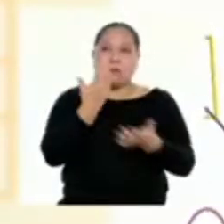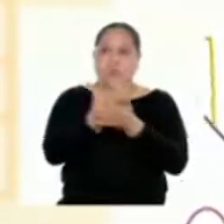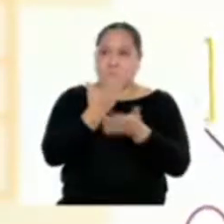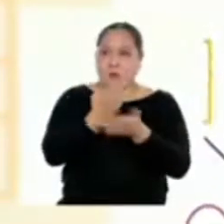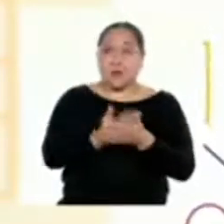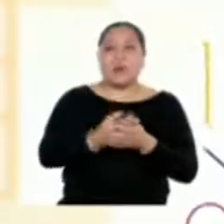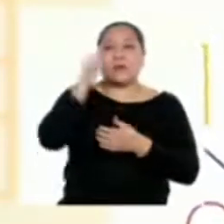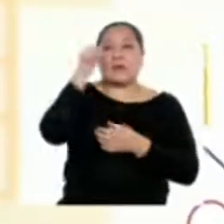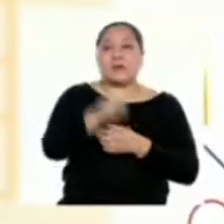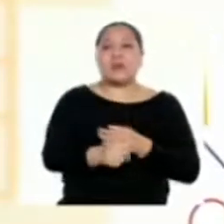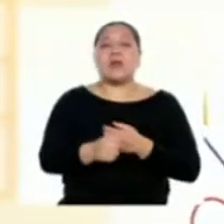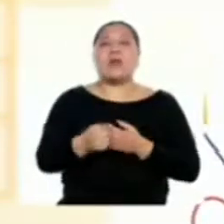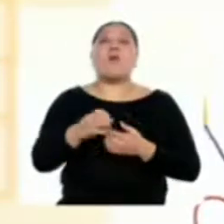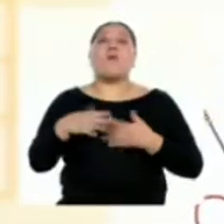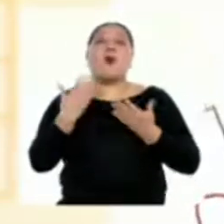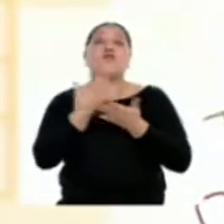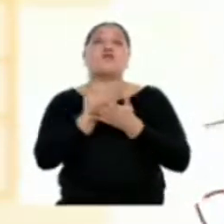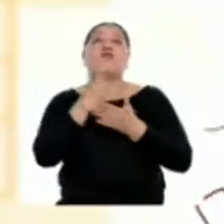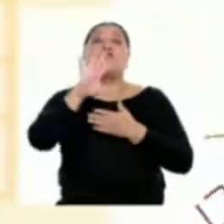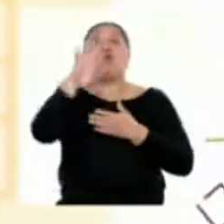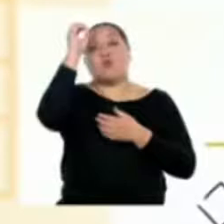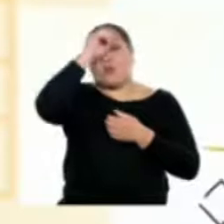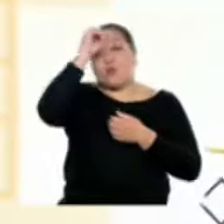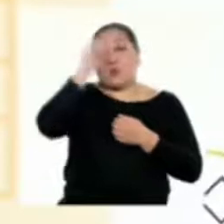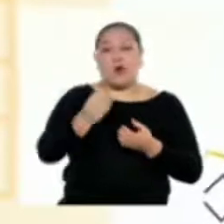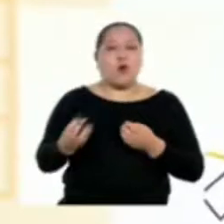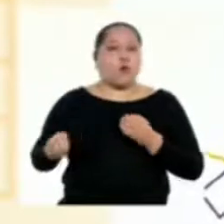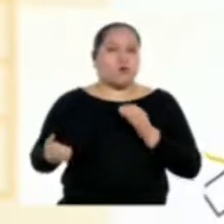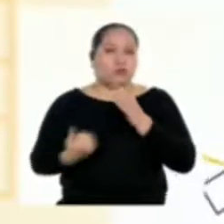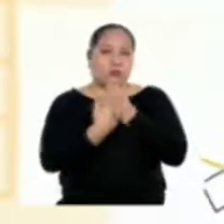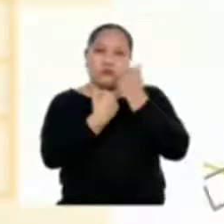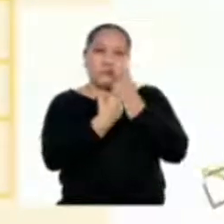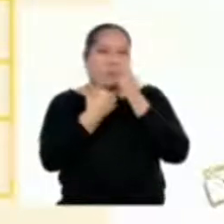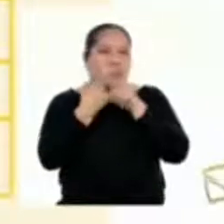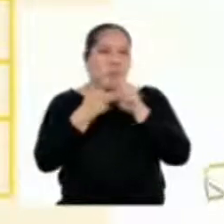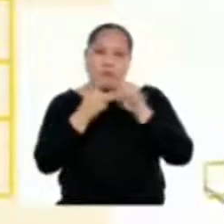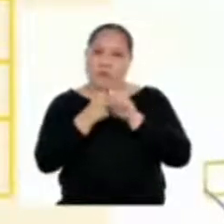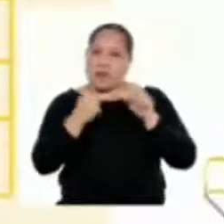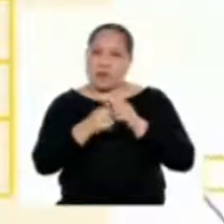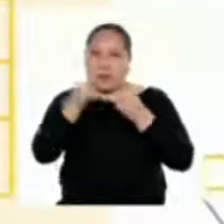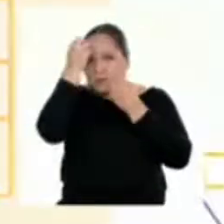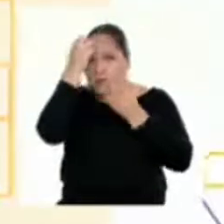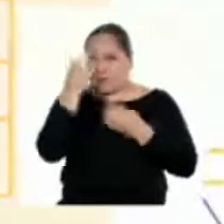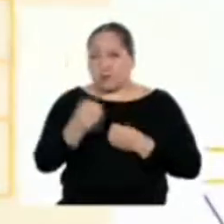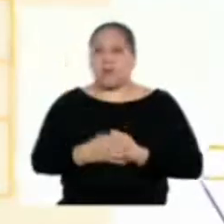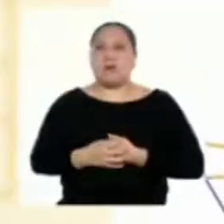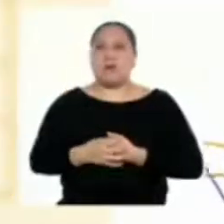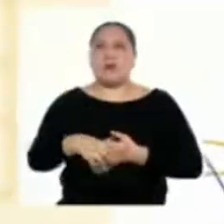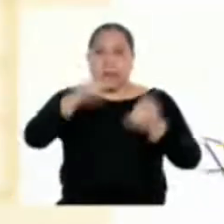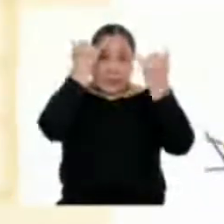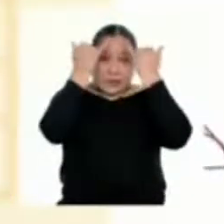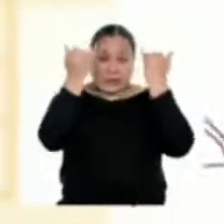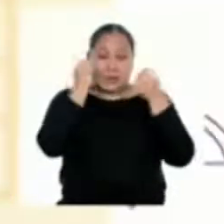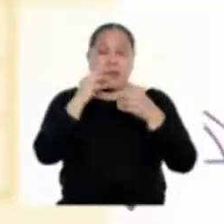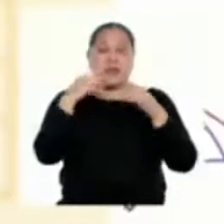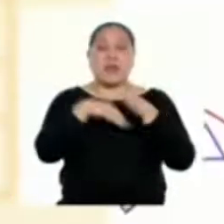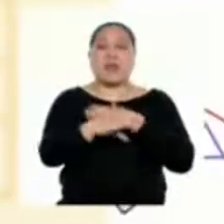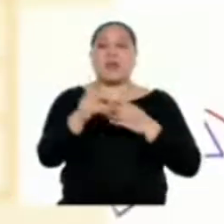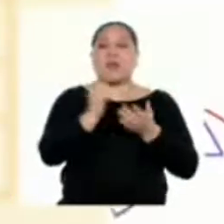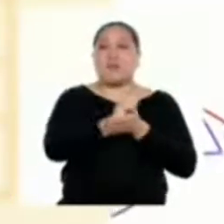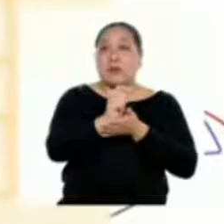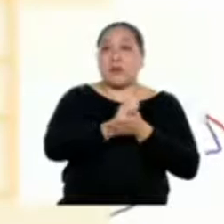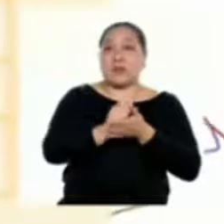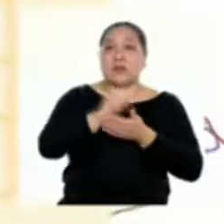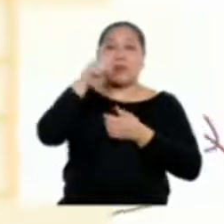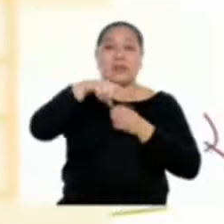capaces de sustentar nuestra postura con información diversa. Las ideas dentro de nuestro texto deben ser